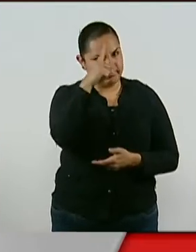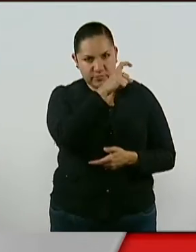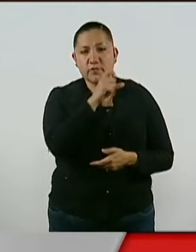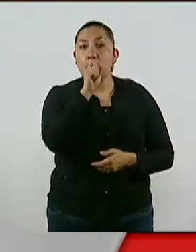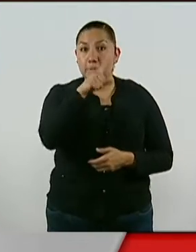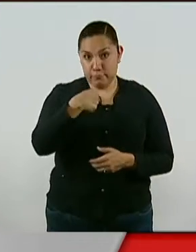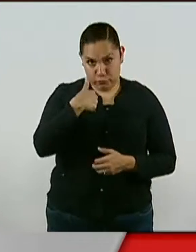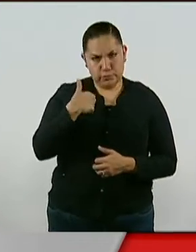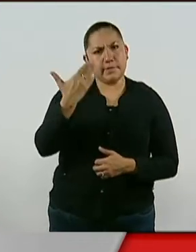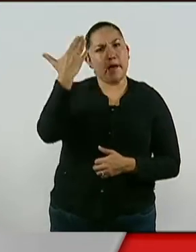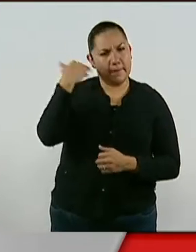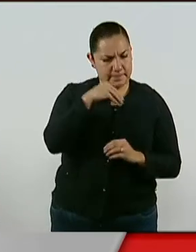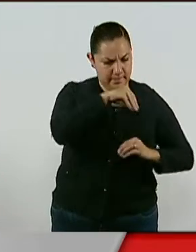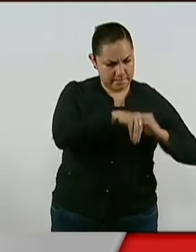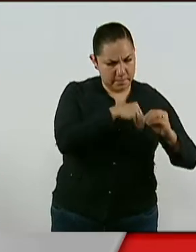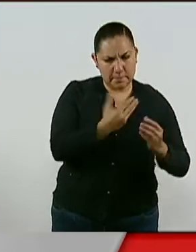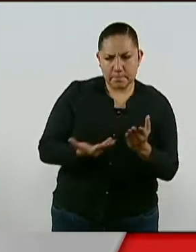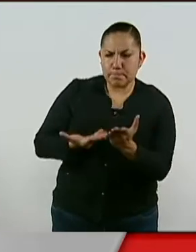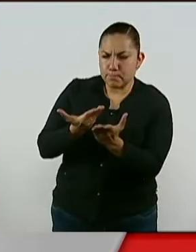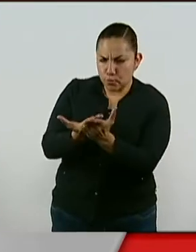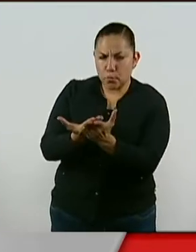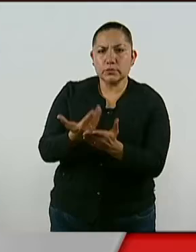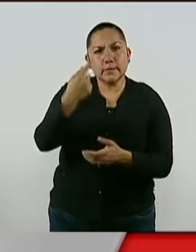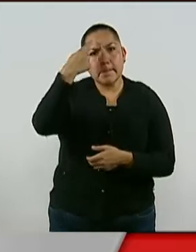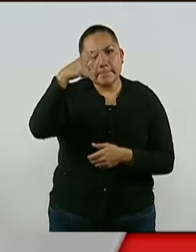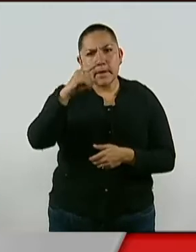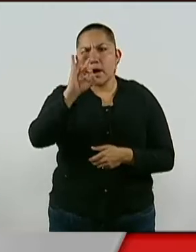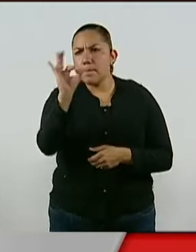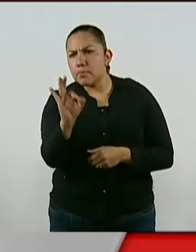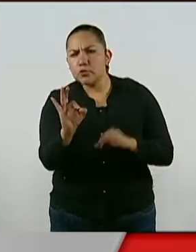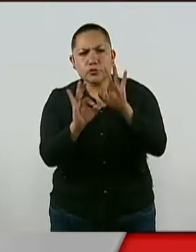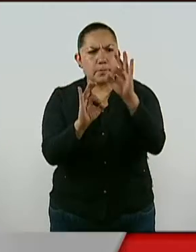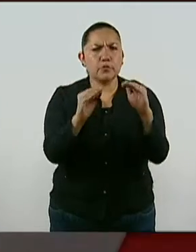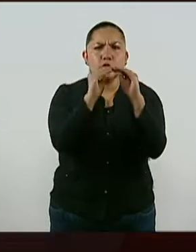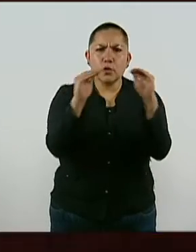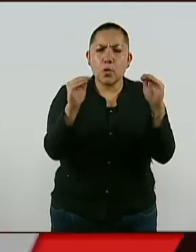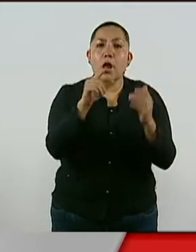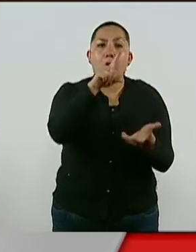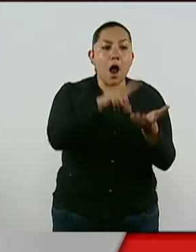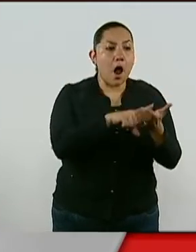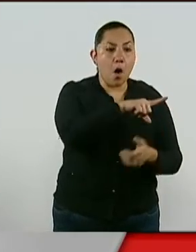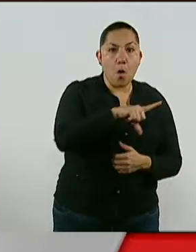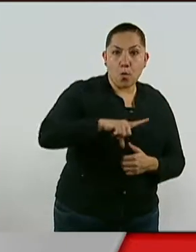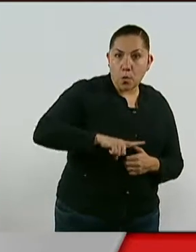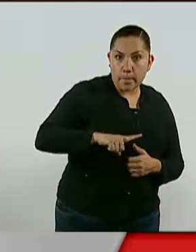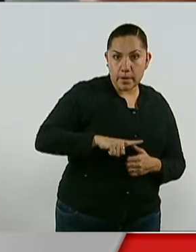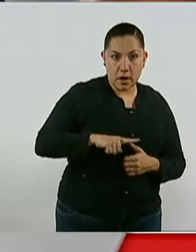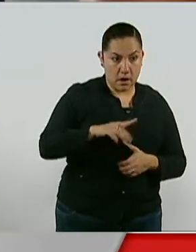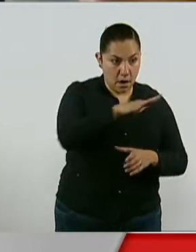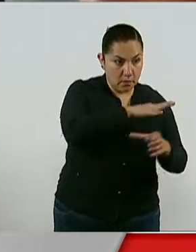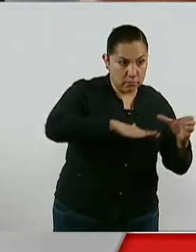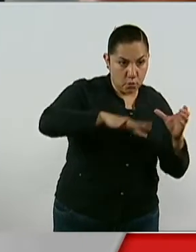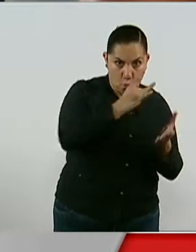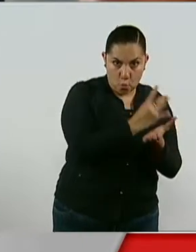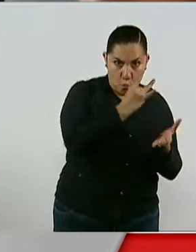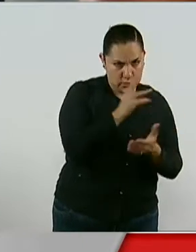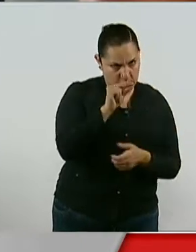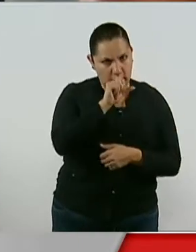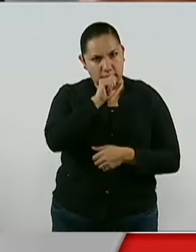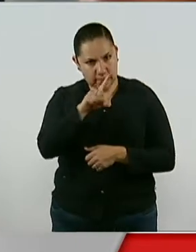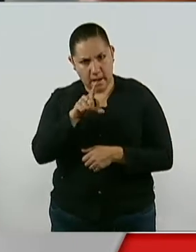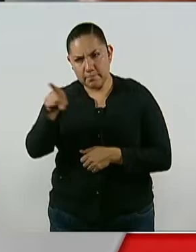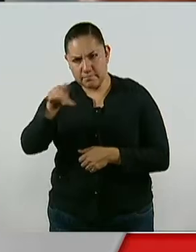paridad llegue a la iniciativa privada, que no solamente quede en lo público. También dio detalles sobre este